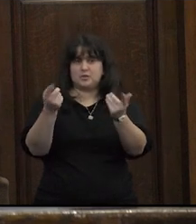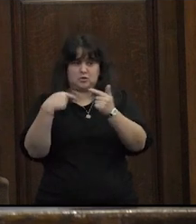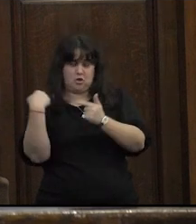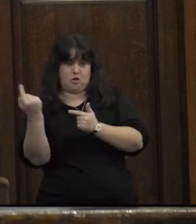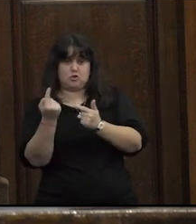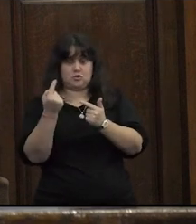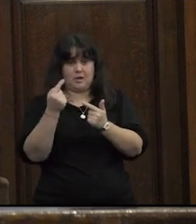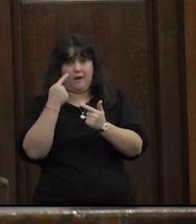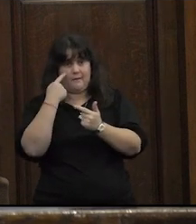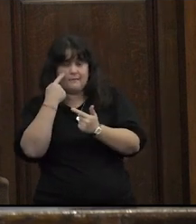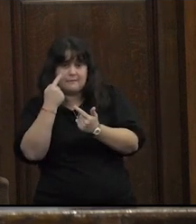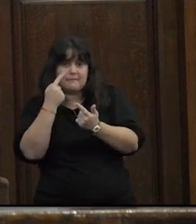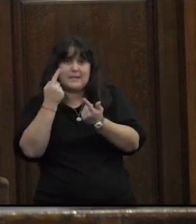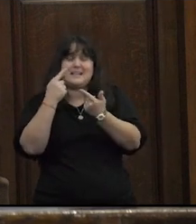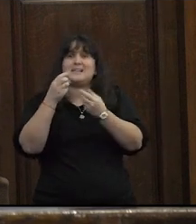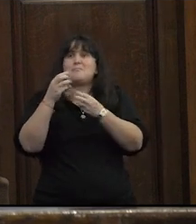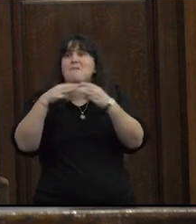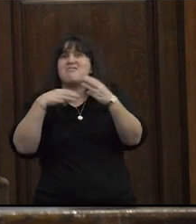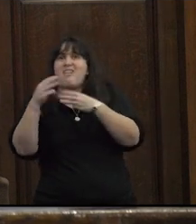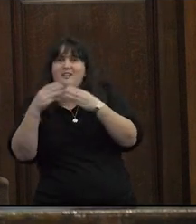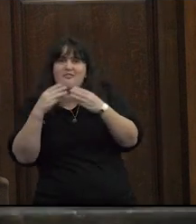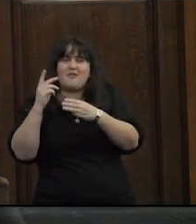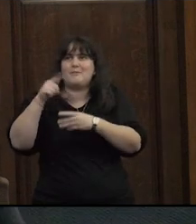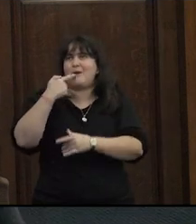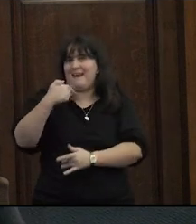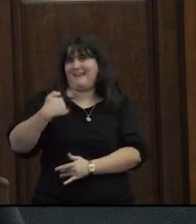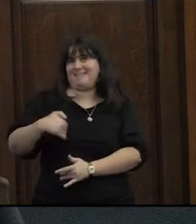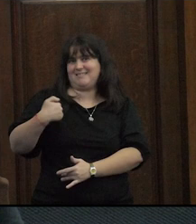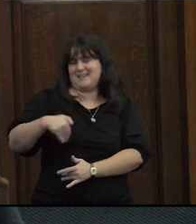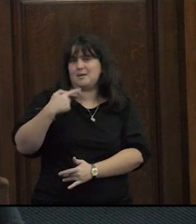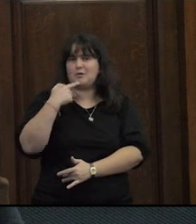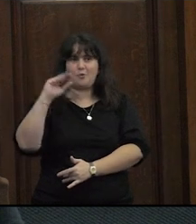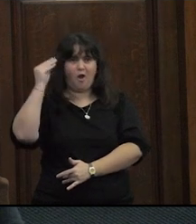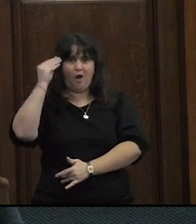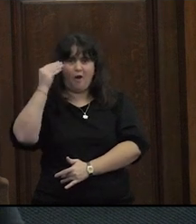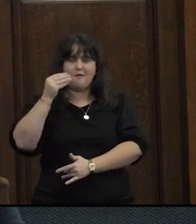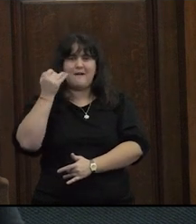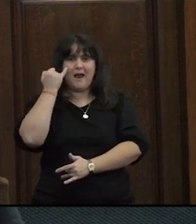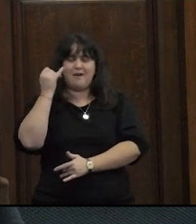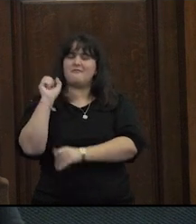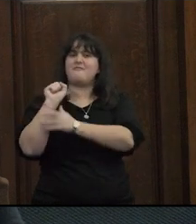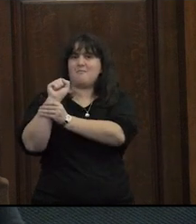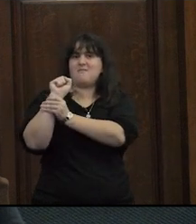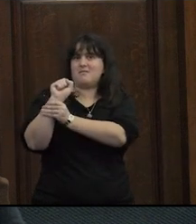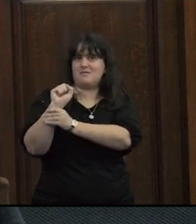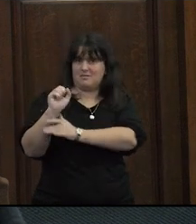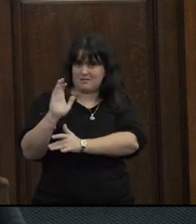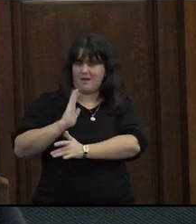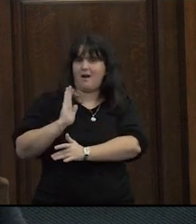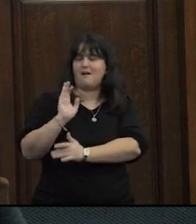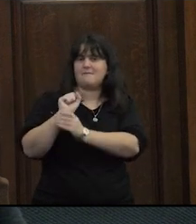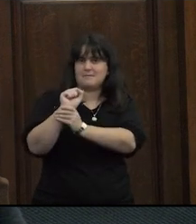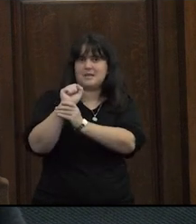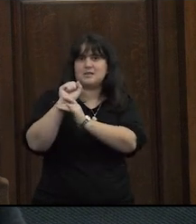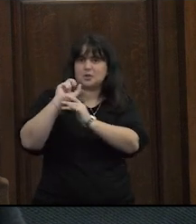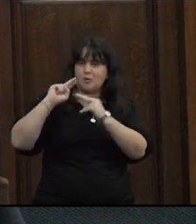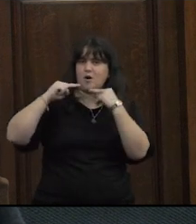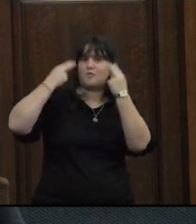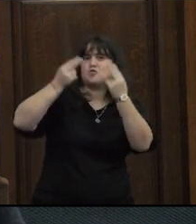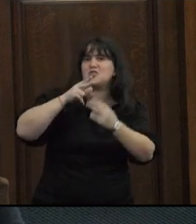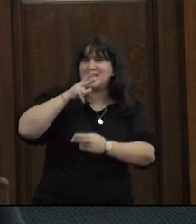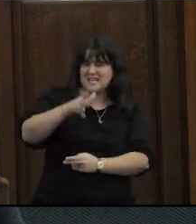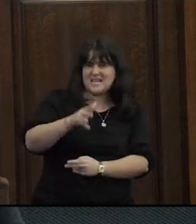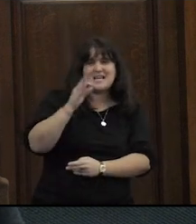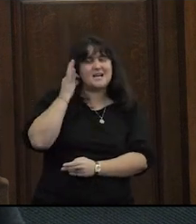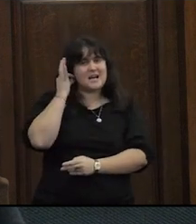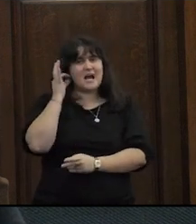nosotras miramos las metáforas generadas en Argentina con la joven generación feminista fue la revolución de las hijas